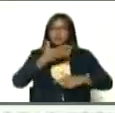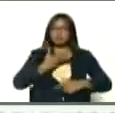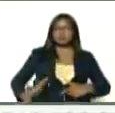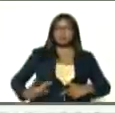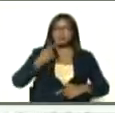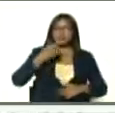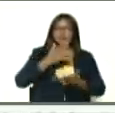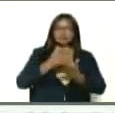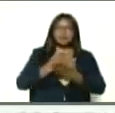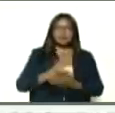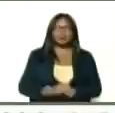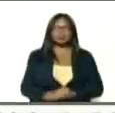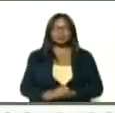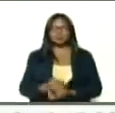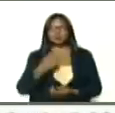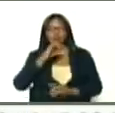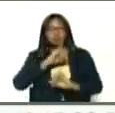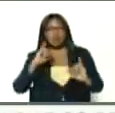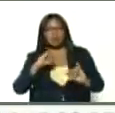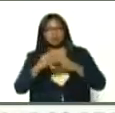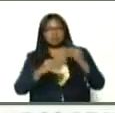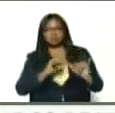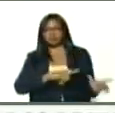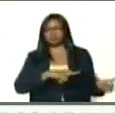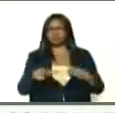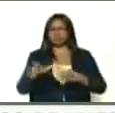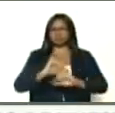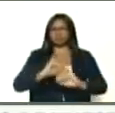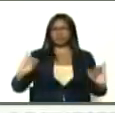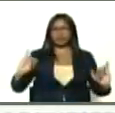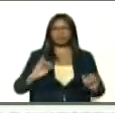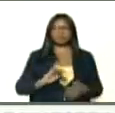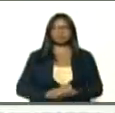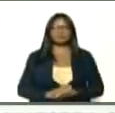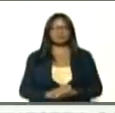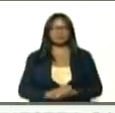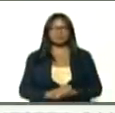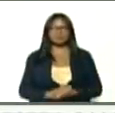Escalona, que es que le digo Escalona, ya hiciste tal cosa, eso está listo,